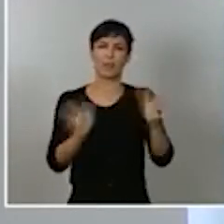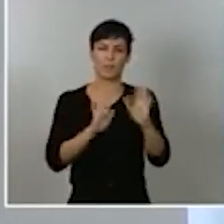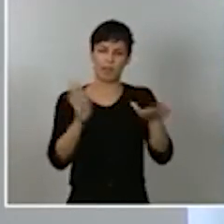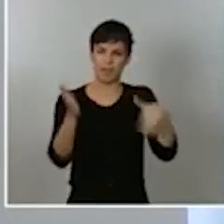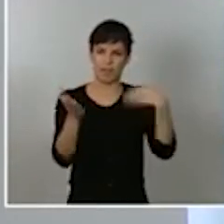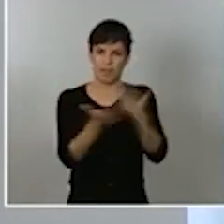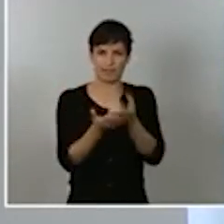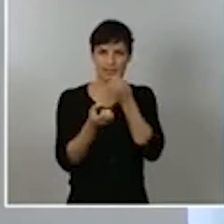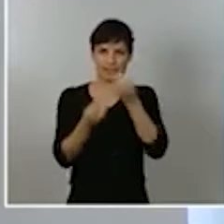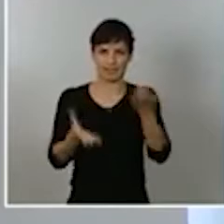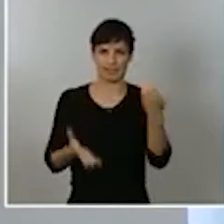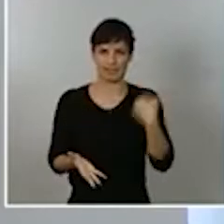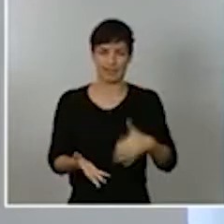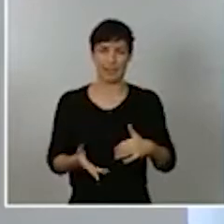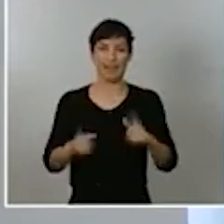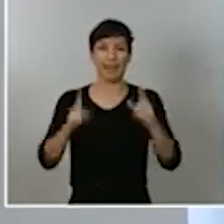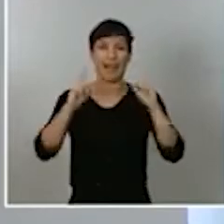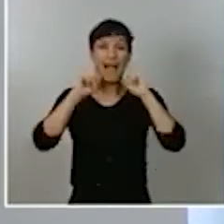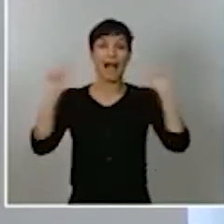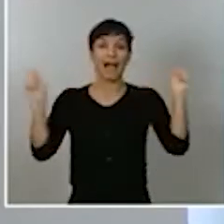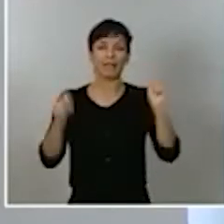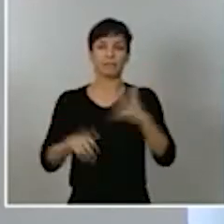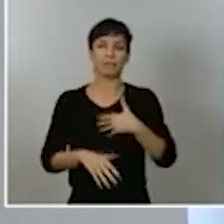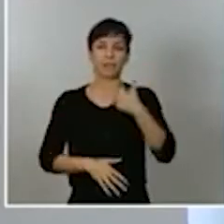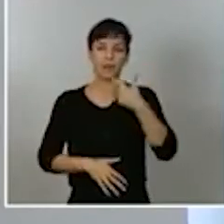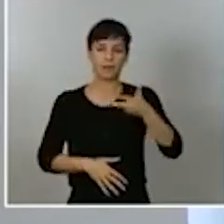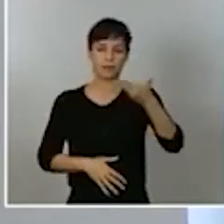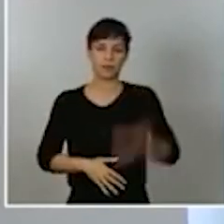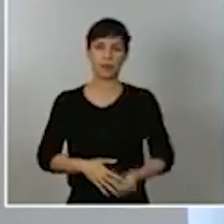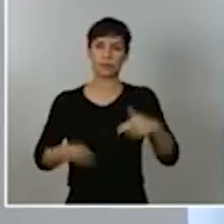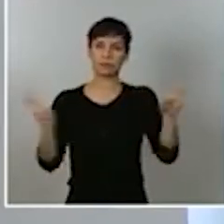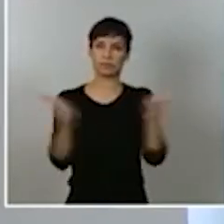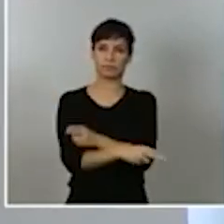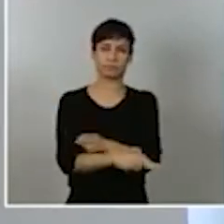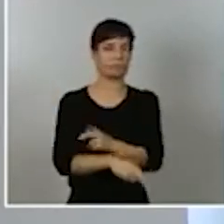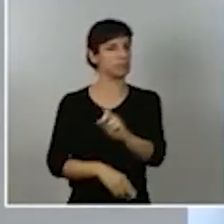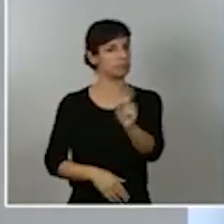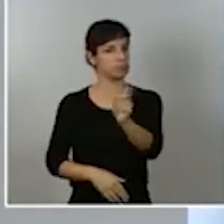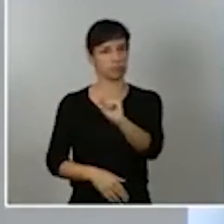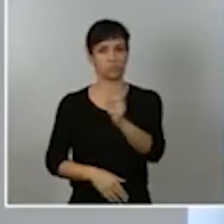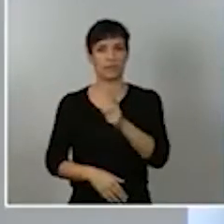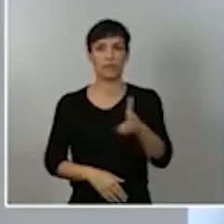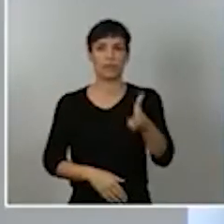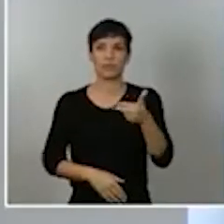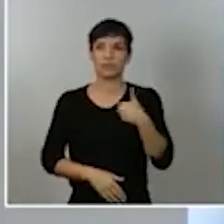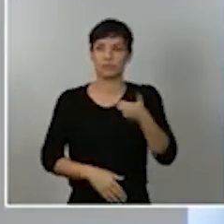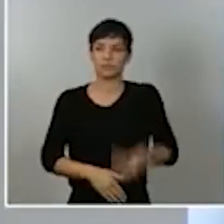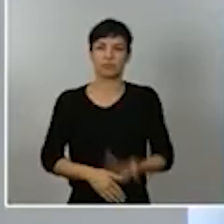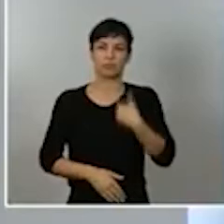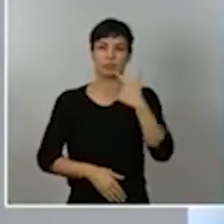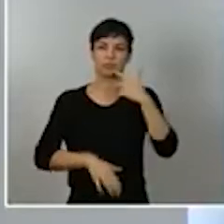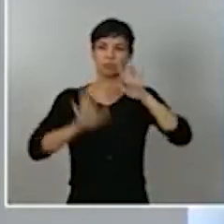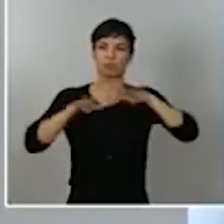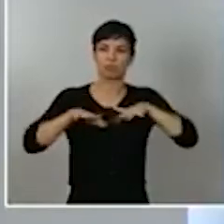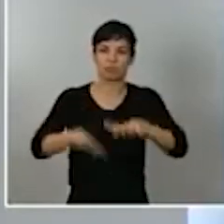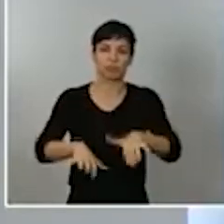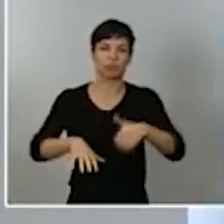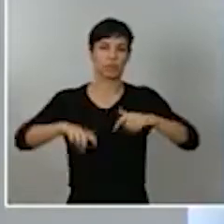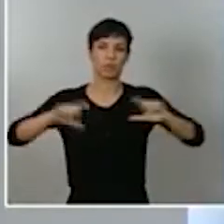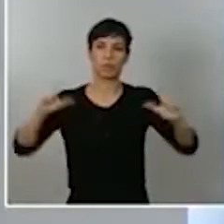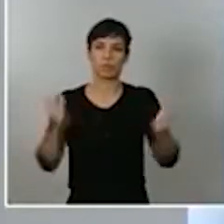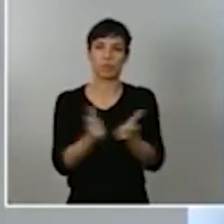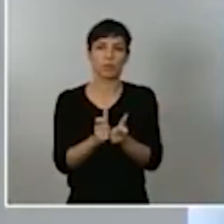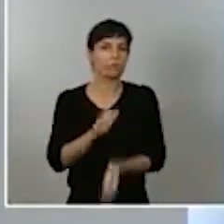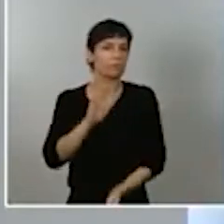no implica suspensión de derechos fundamentales. Los derechos fundamentales el derecho de manifestación el derecho de reunión quedan vigentes